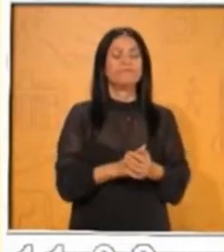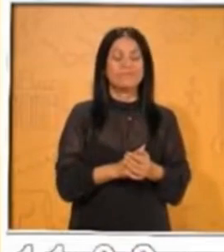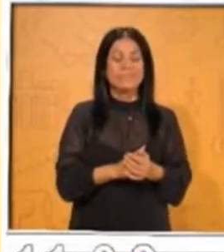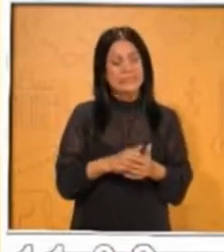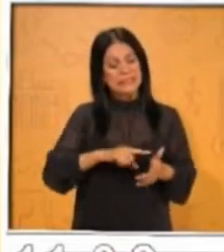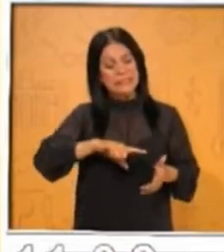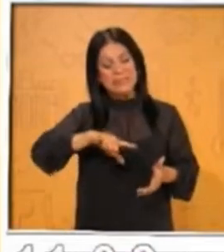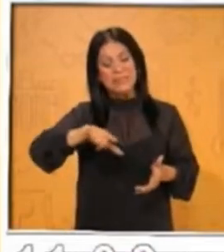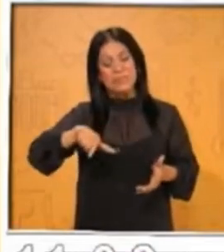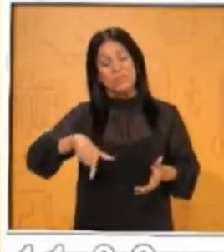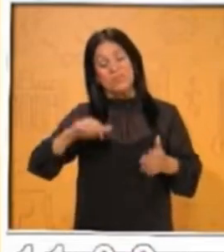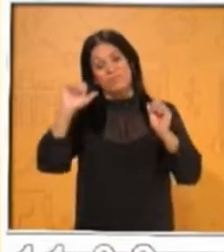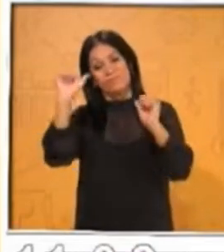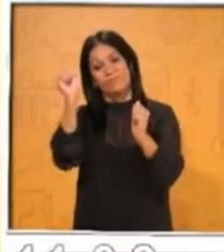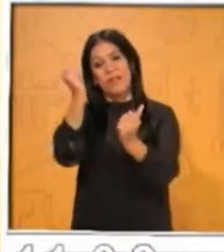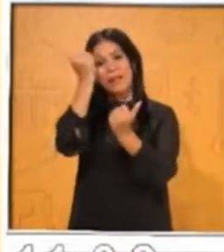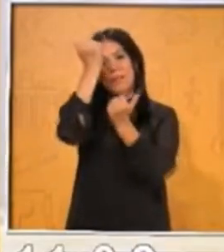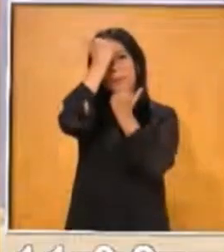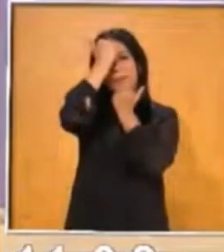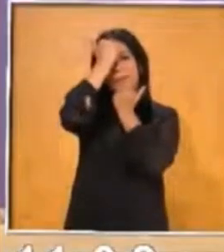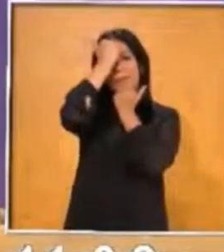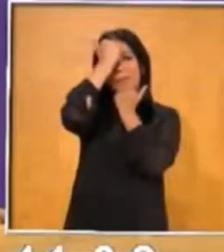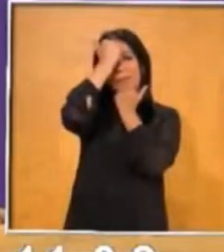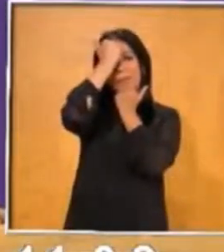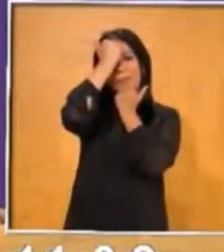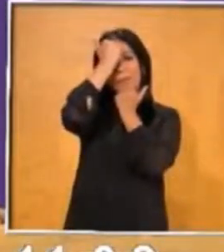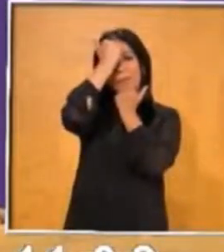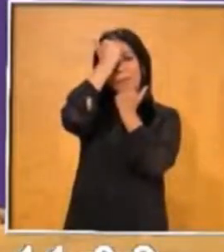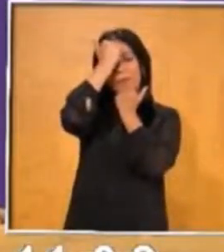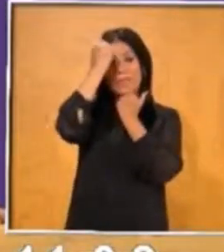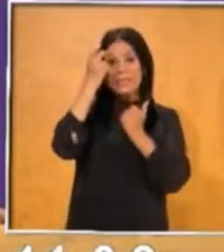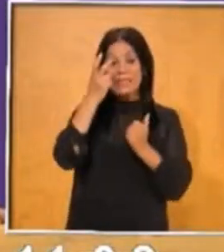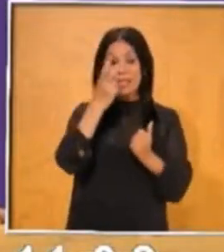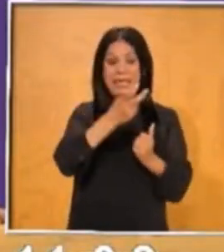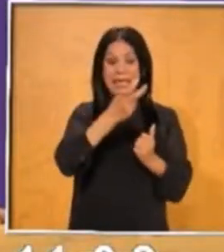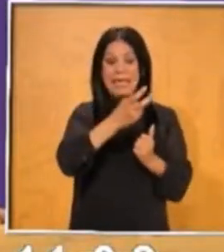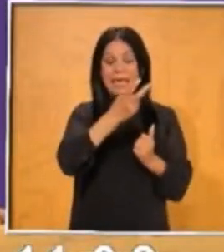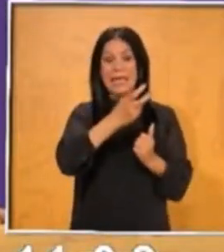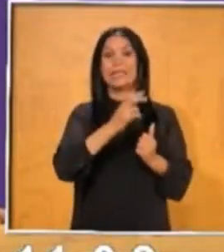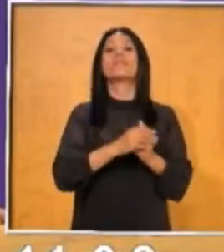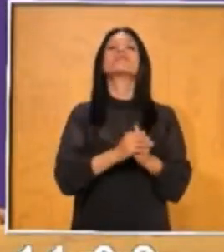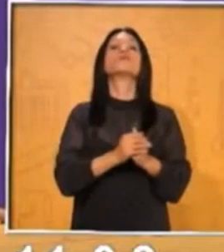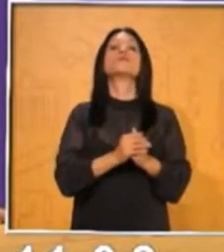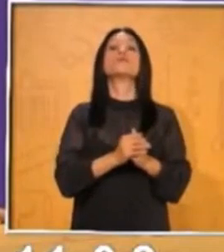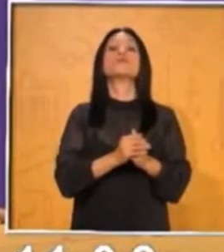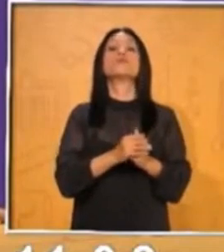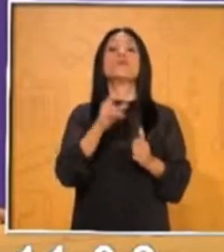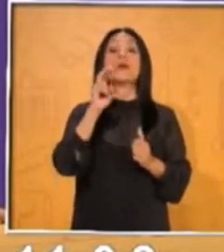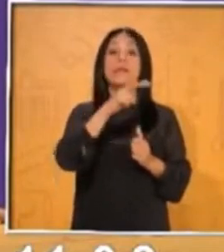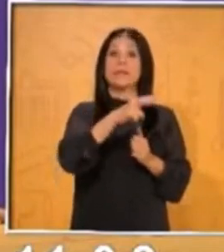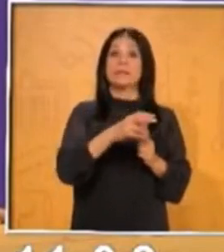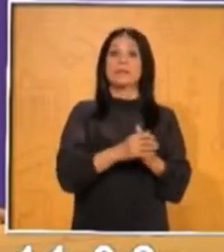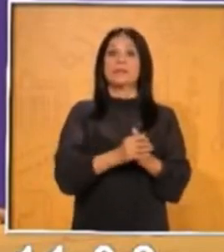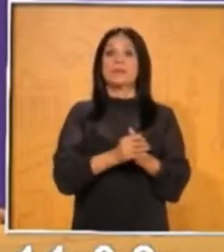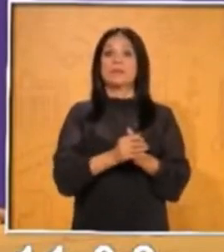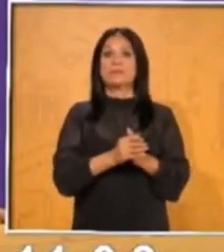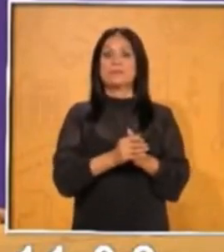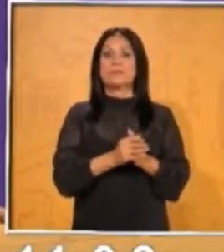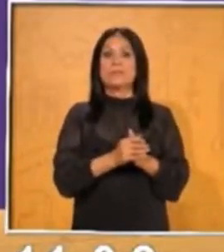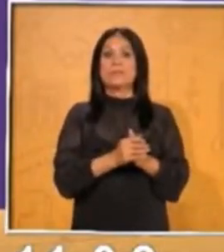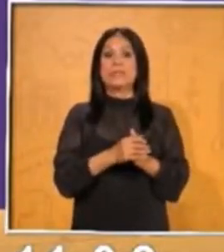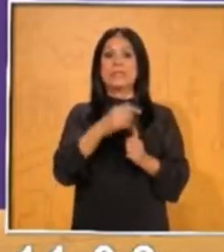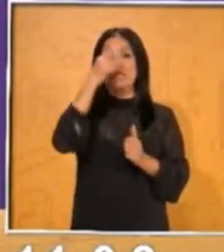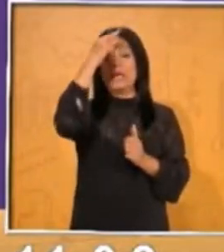casa me van a decir así fuerte y con una voz medio tétrica, como gritaba la llorona a la de tres. Lo vamos a hacer juntos, ¿de acuerdo?